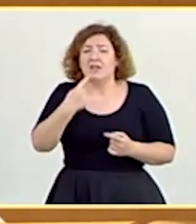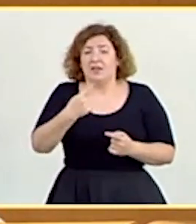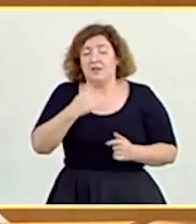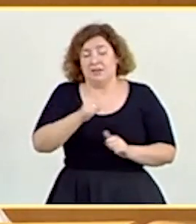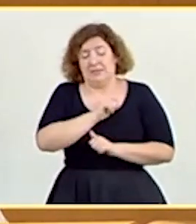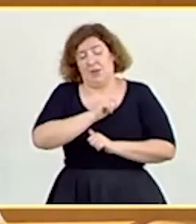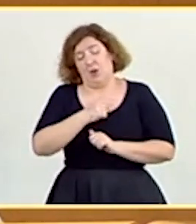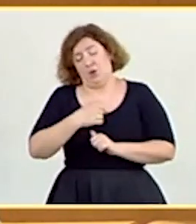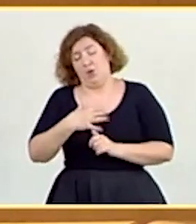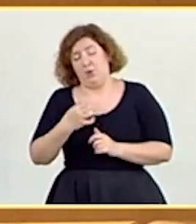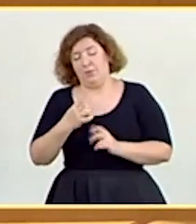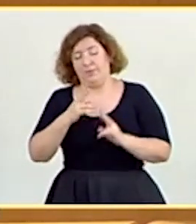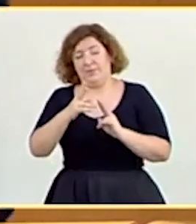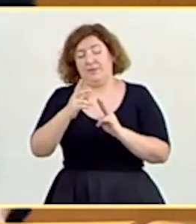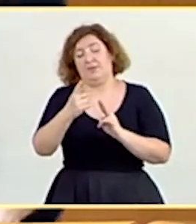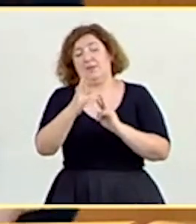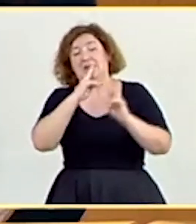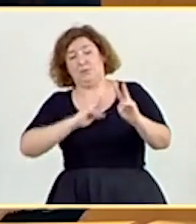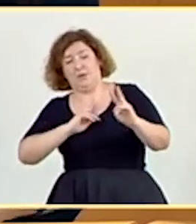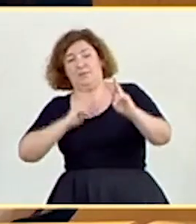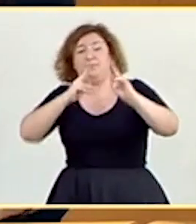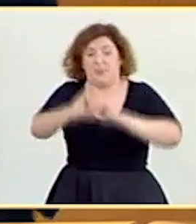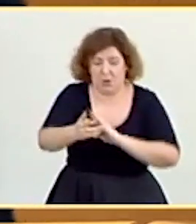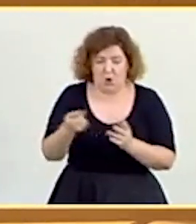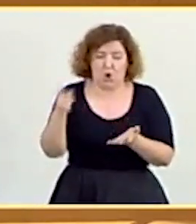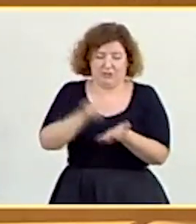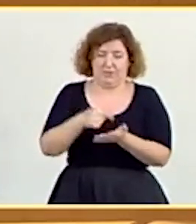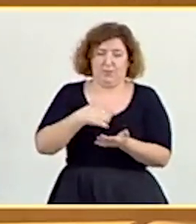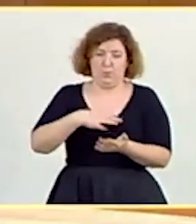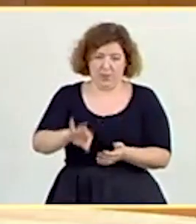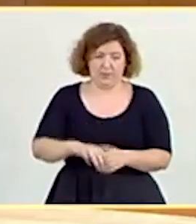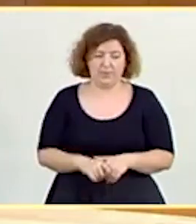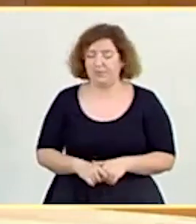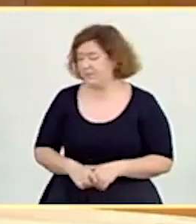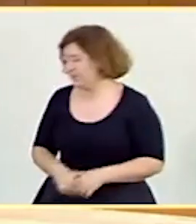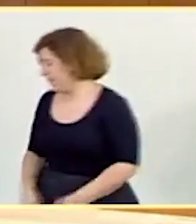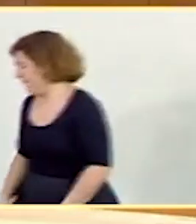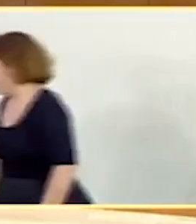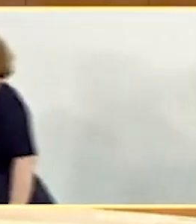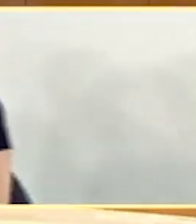réplica tendré la oportunidad de hacerlo. Muchas gracias. Muchas gracias, señoría.